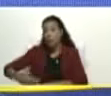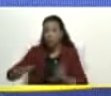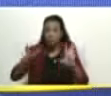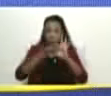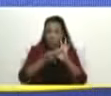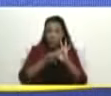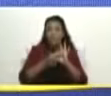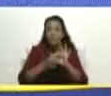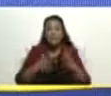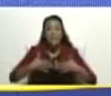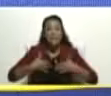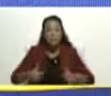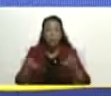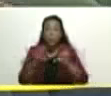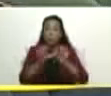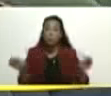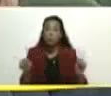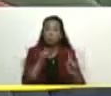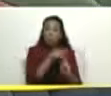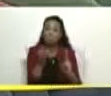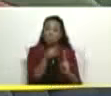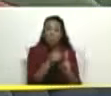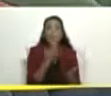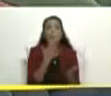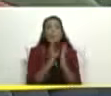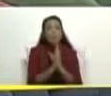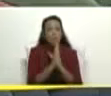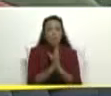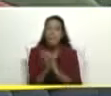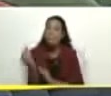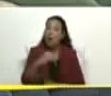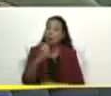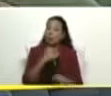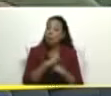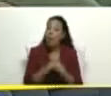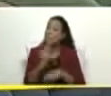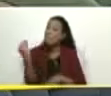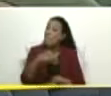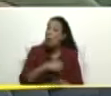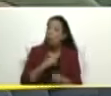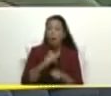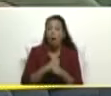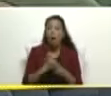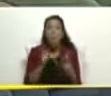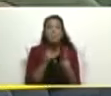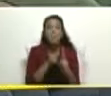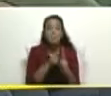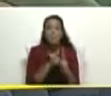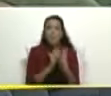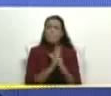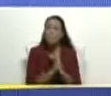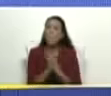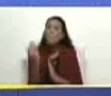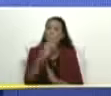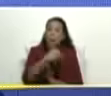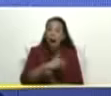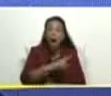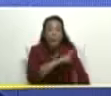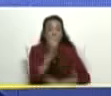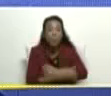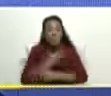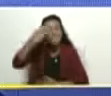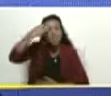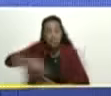de Salud y Educación les voy a pedir mucho más en primer lugar le voy a pedir mucho más al Poder